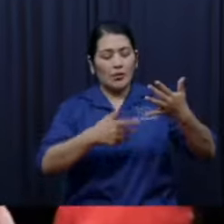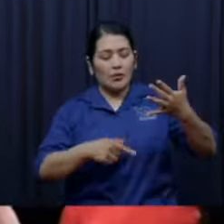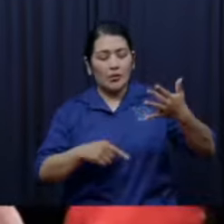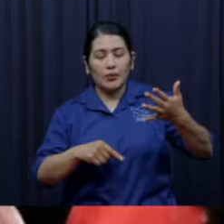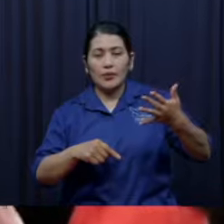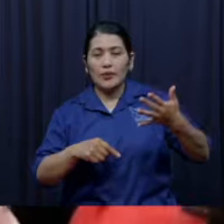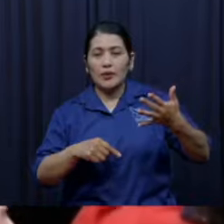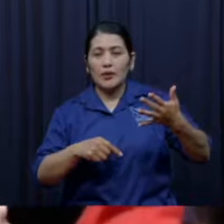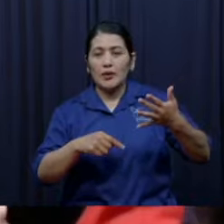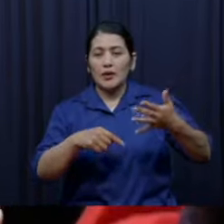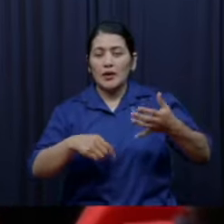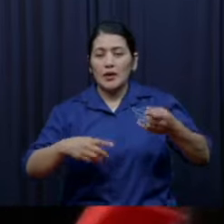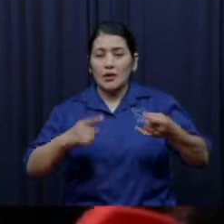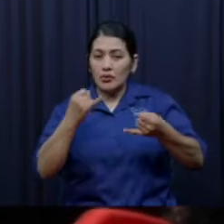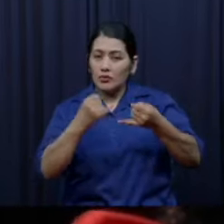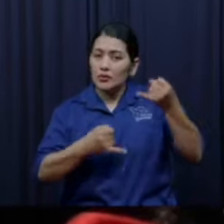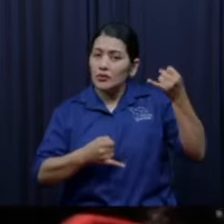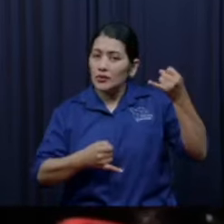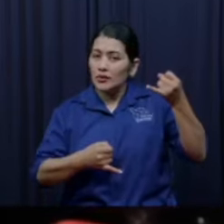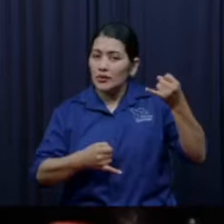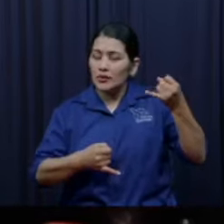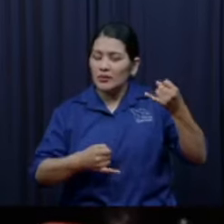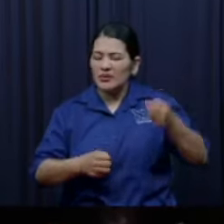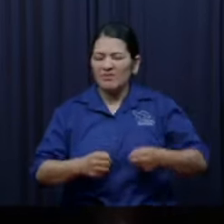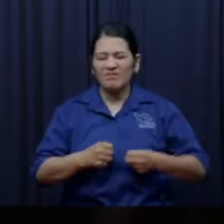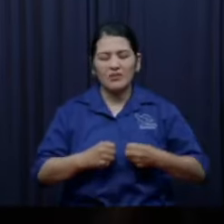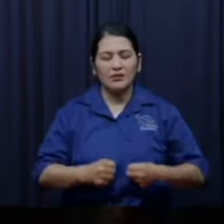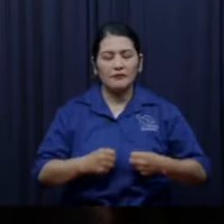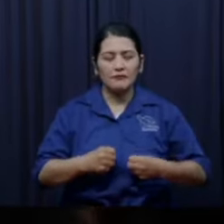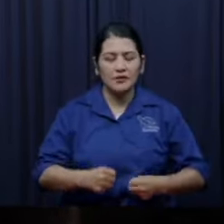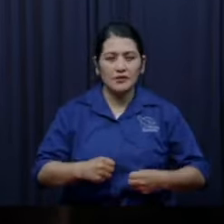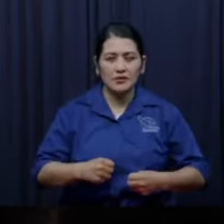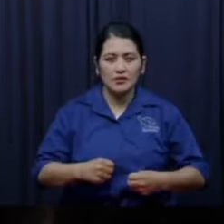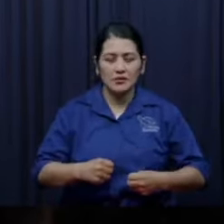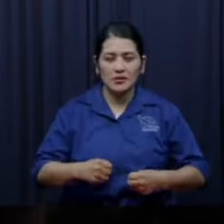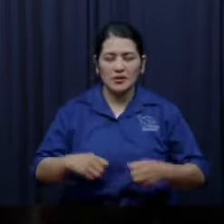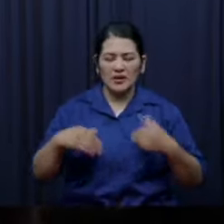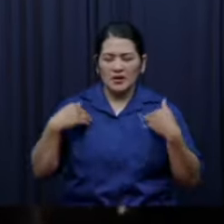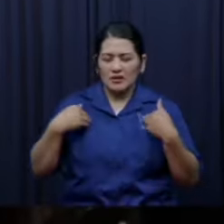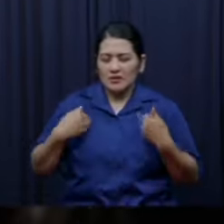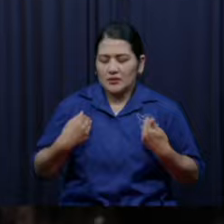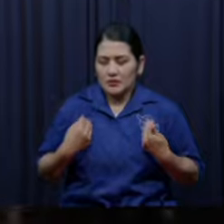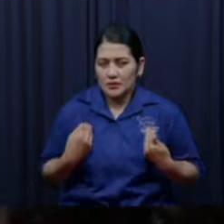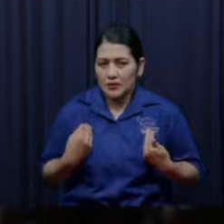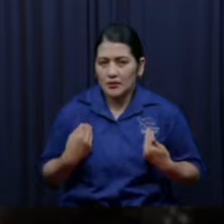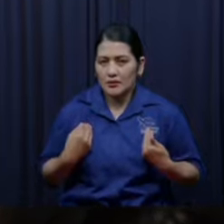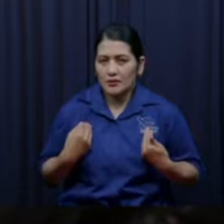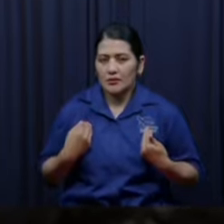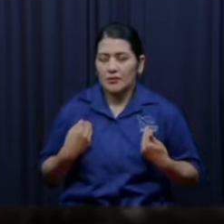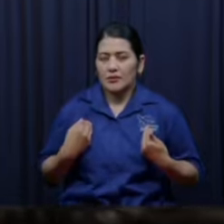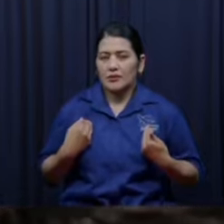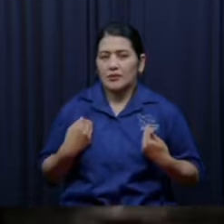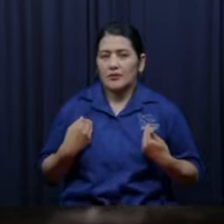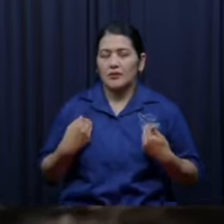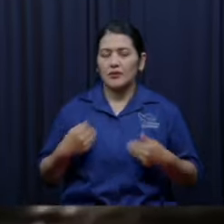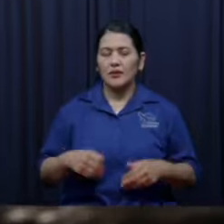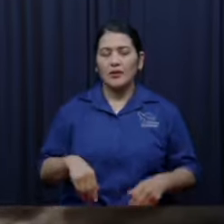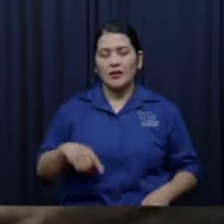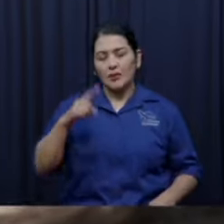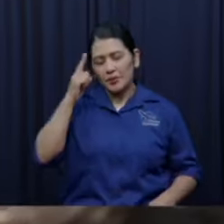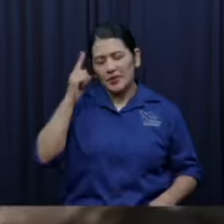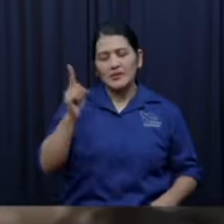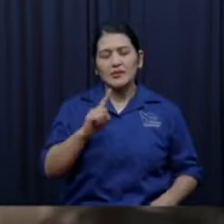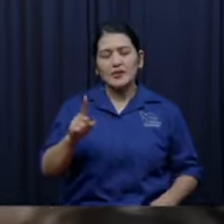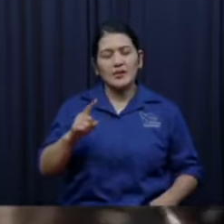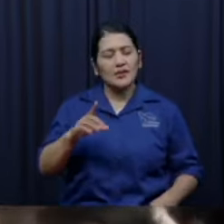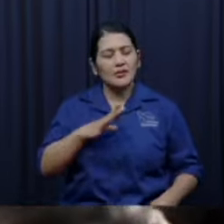últimos días eran tiempos peligrosos lo hemos dicho muchas veces tiempos chalepos tiempos